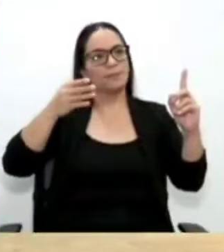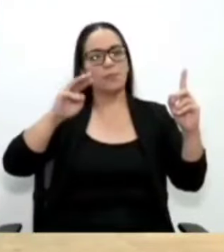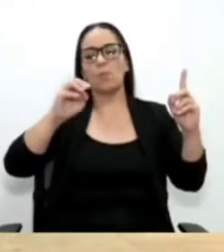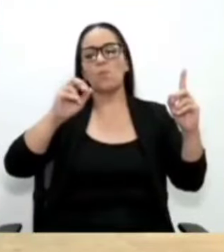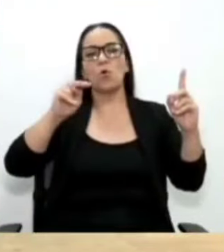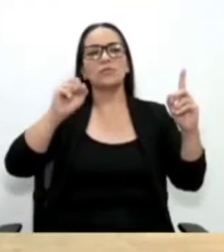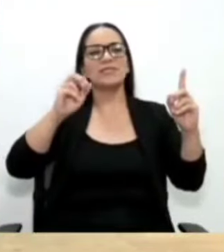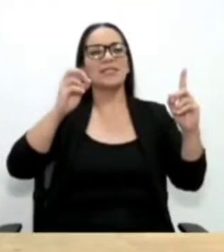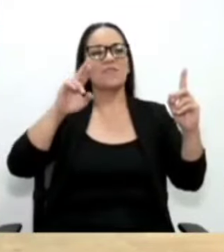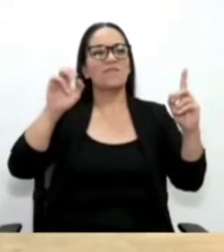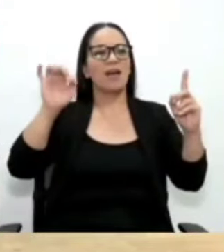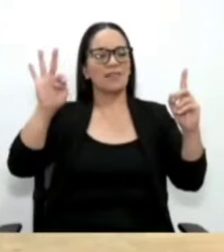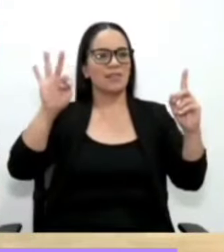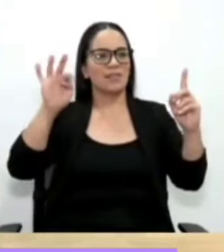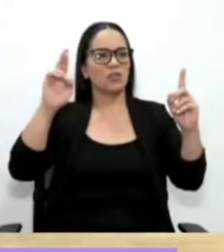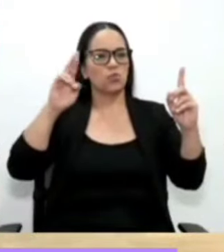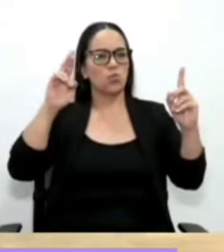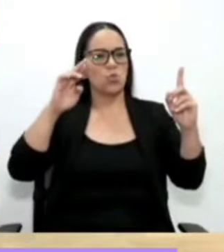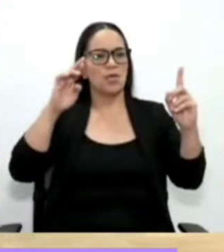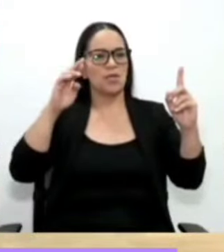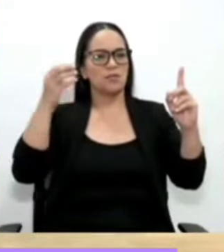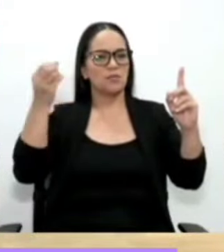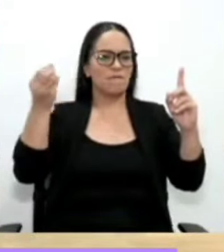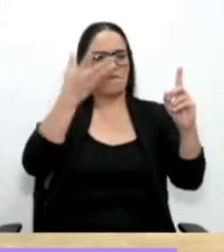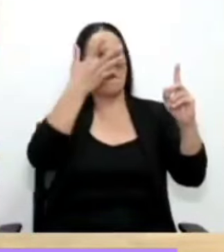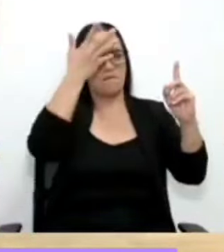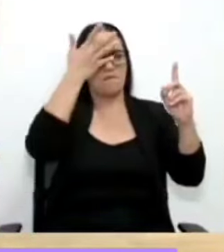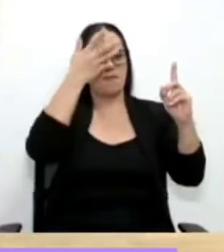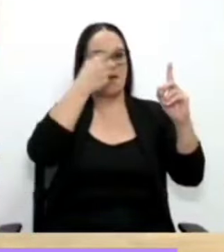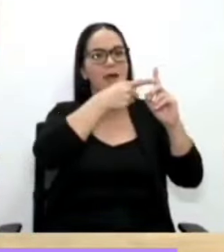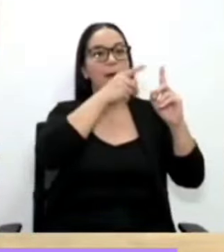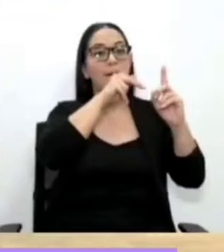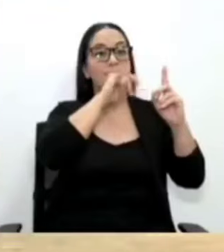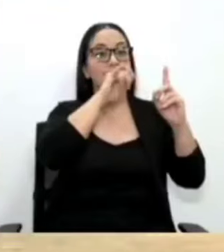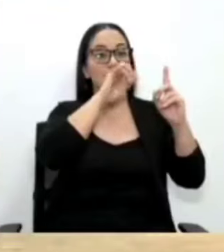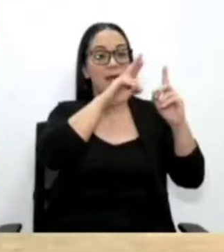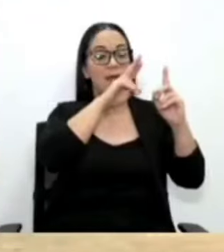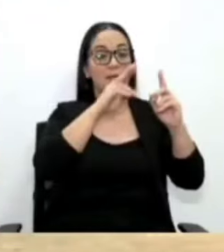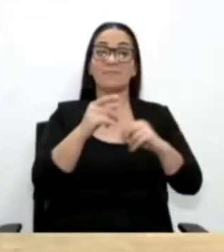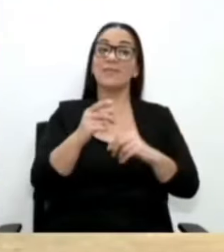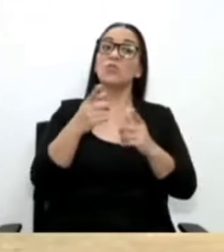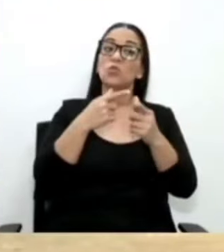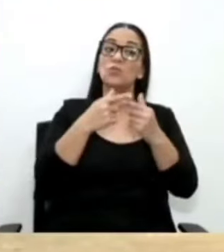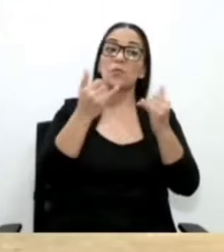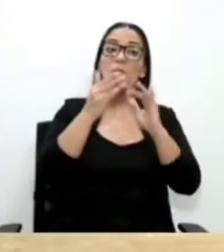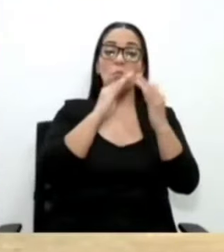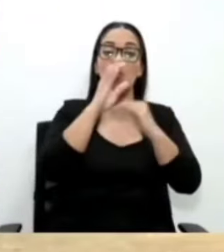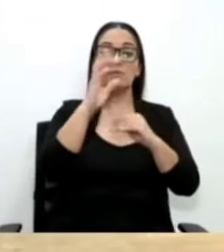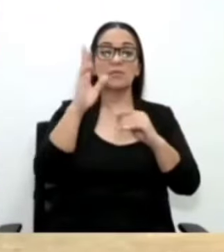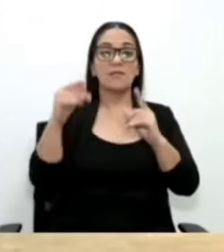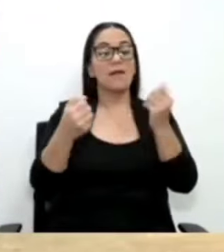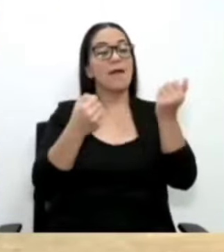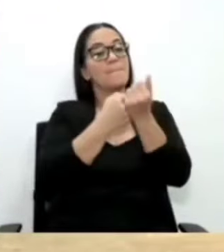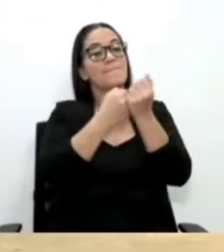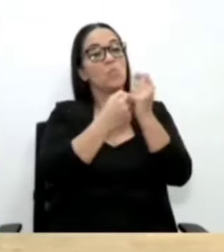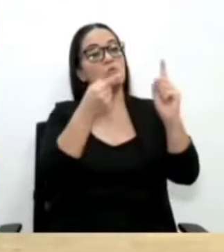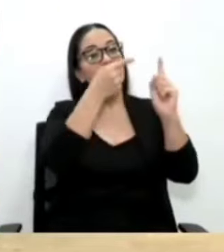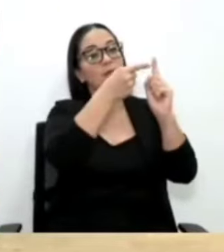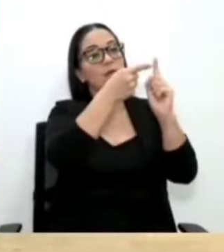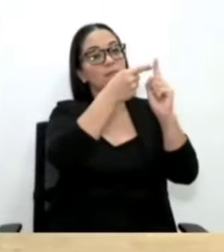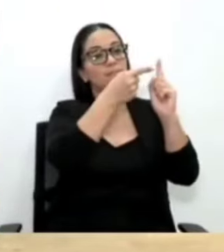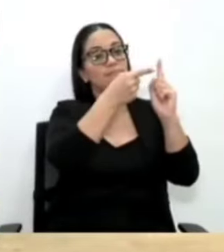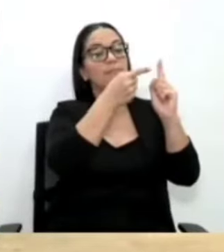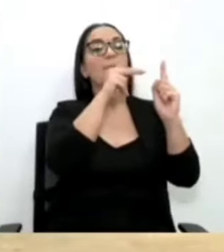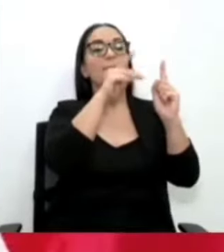Montserrat Ruiz, etcétera. El pueblo de Costa Rica se lo está devolviendo a doña Pilar en amor, en